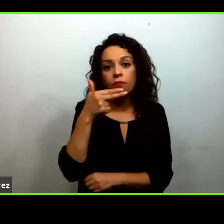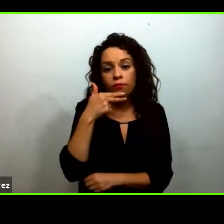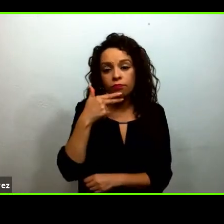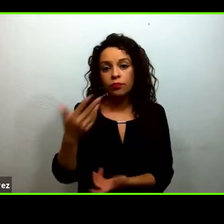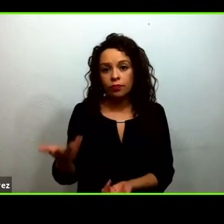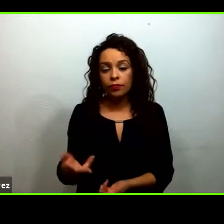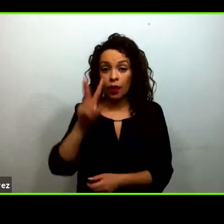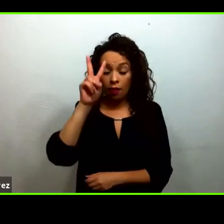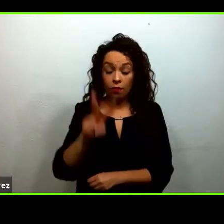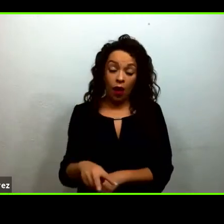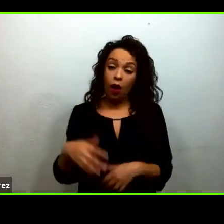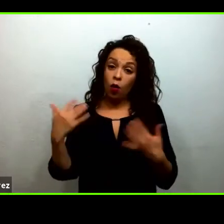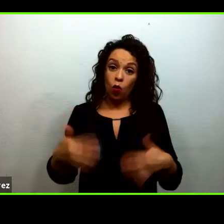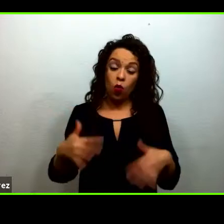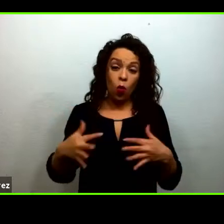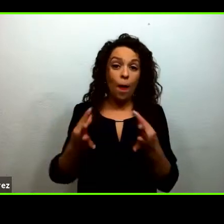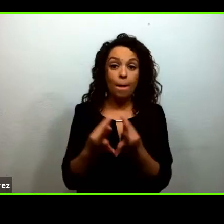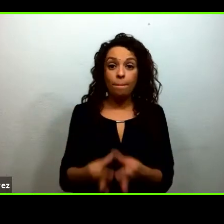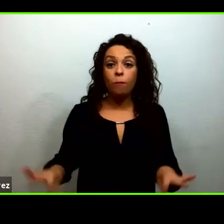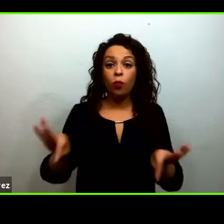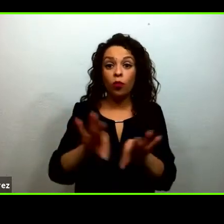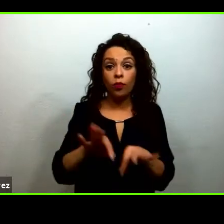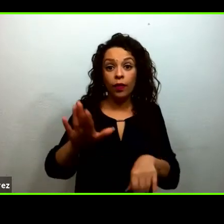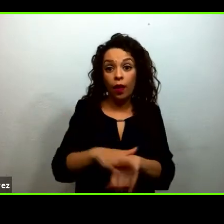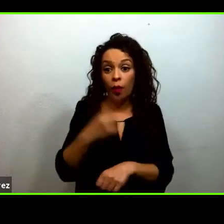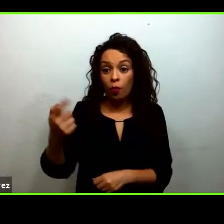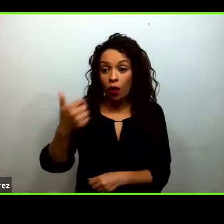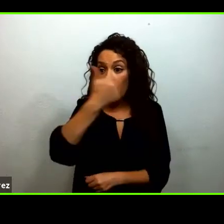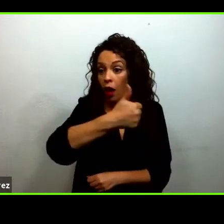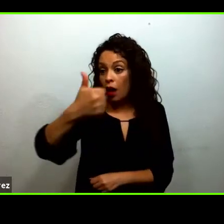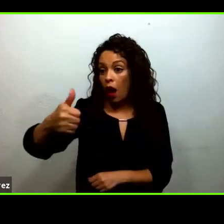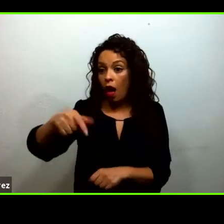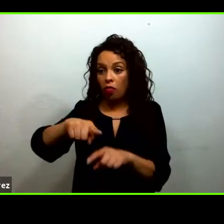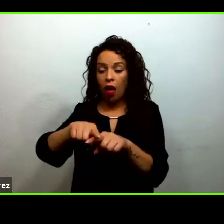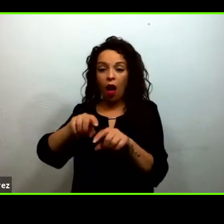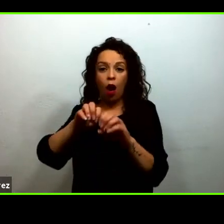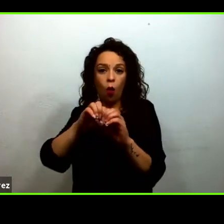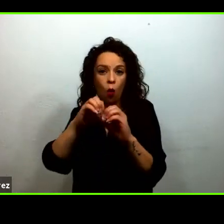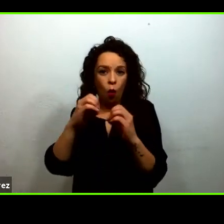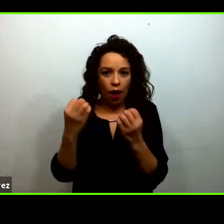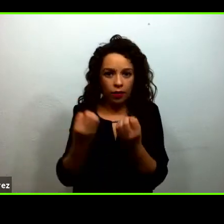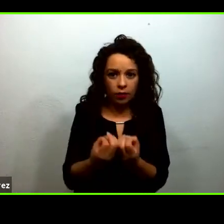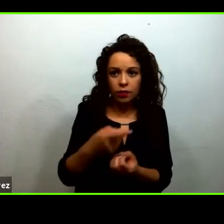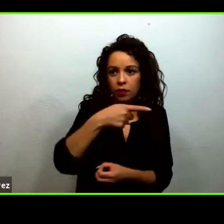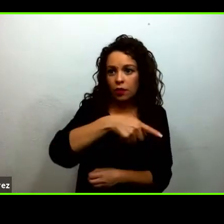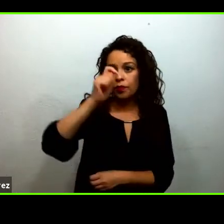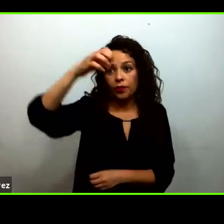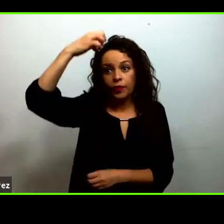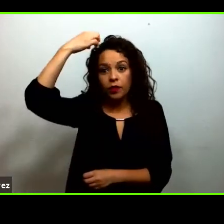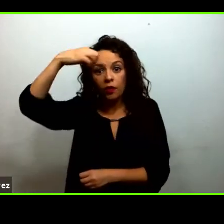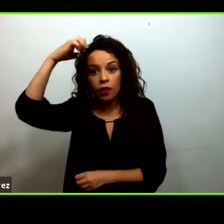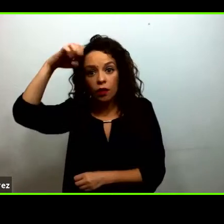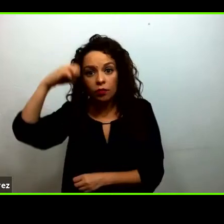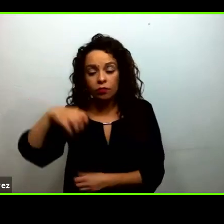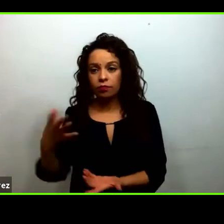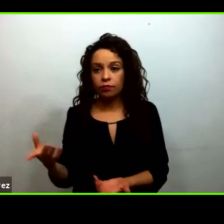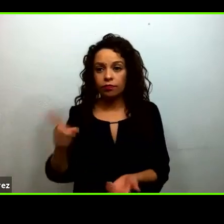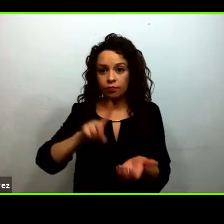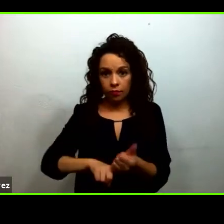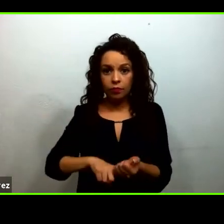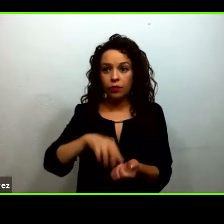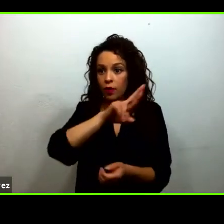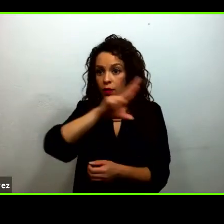porque recogen la experiencia de las organizaciones el conocimiento de las organizaciones a la disposición de la educación